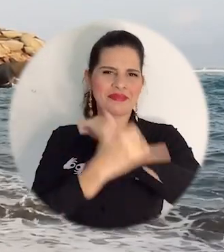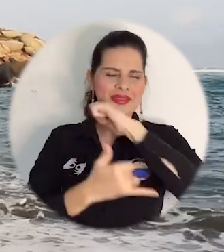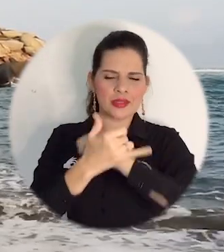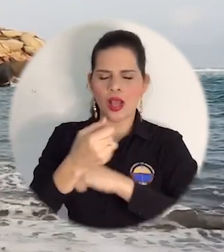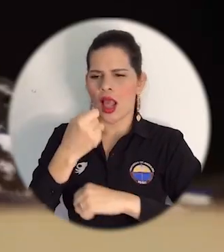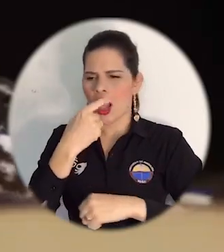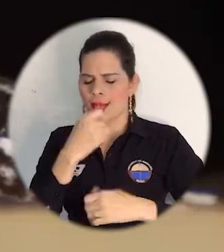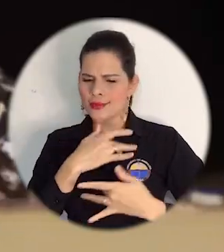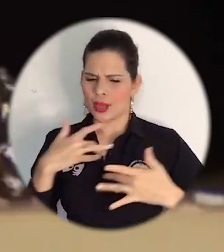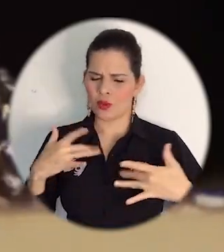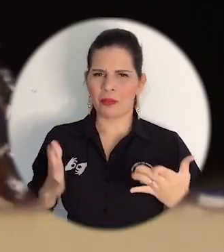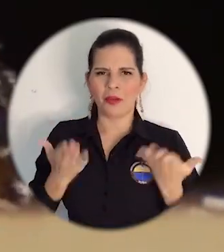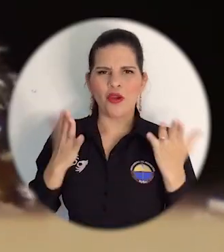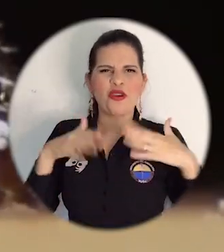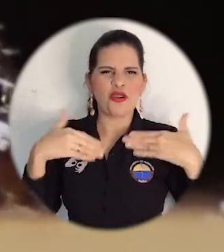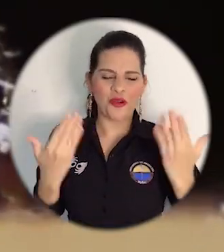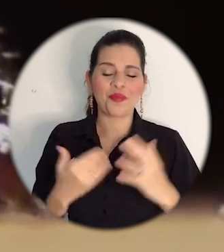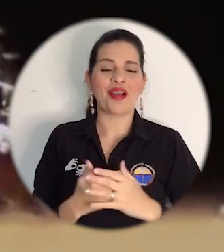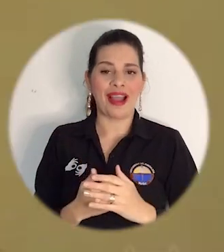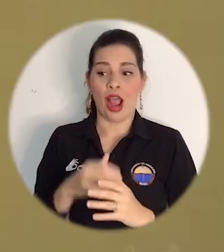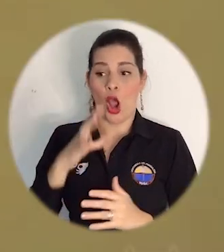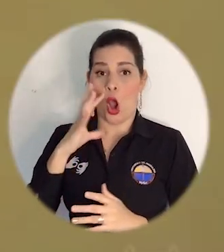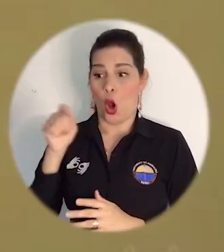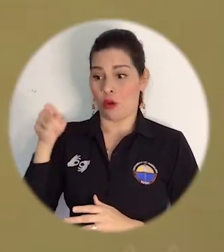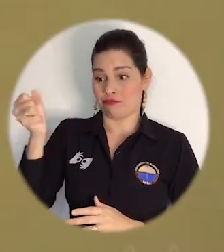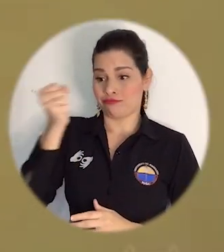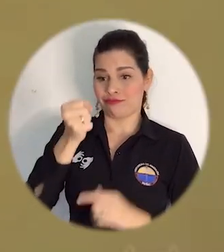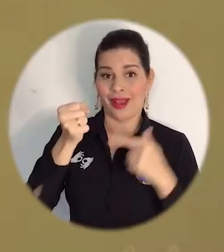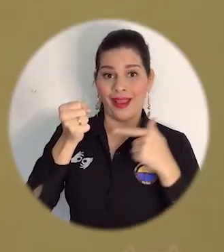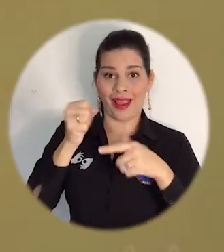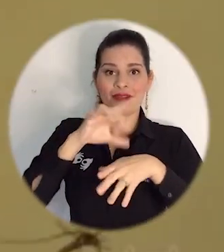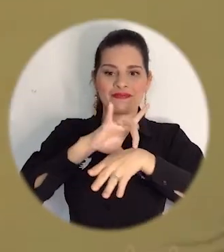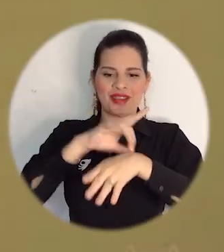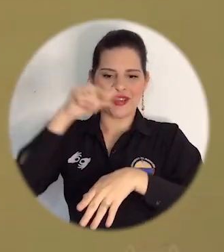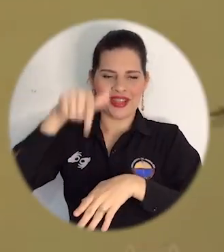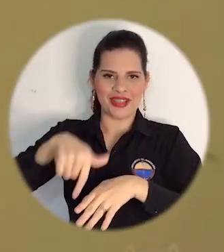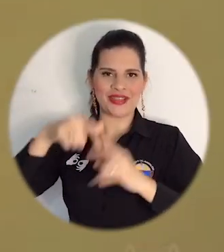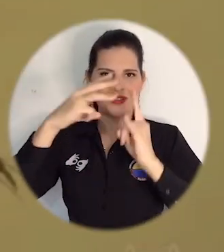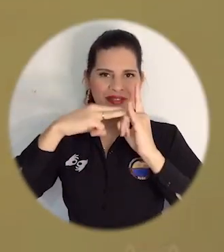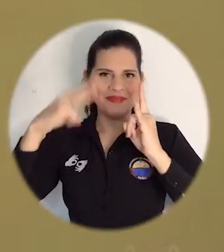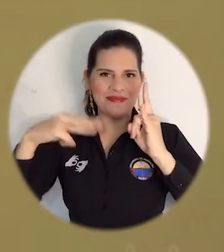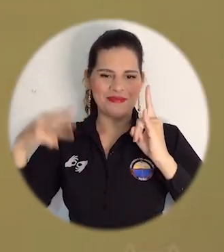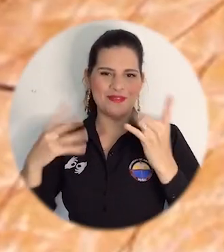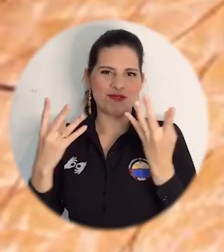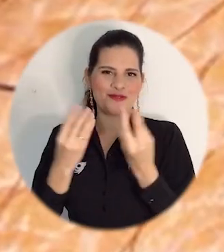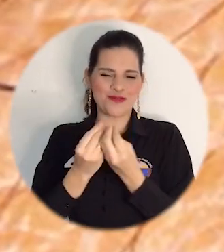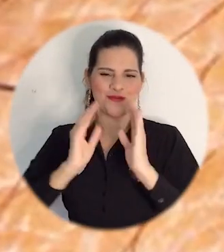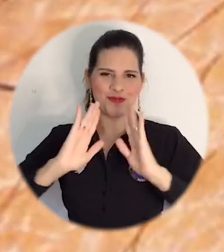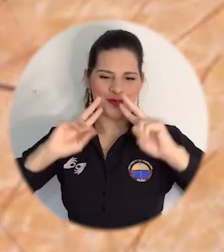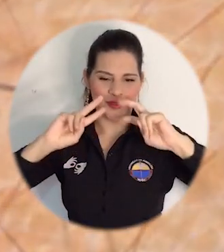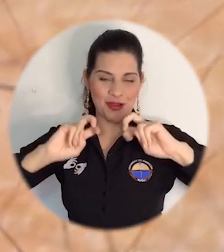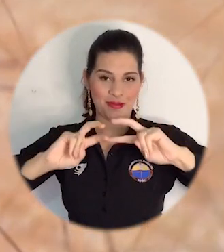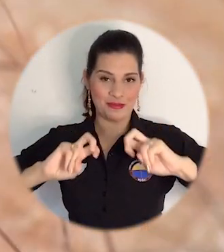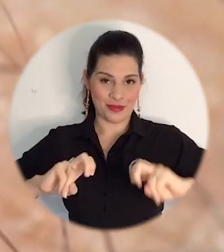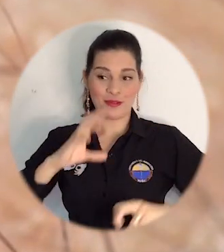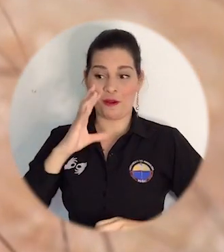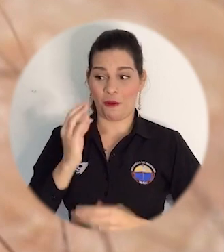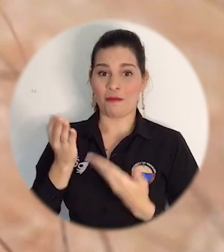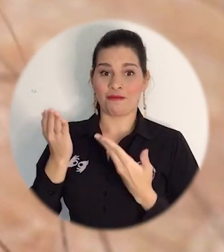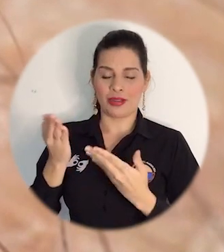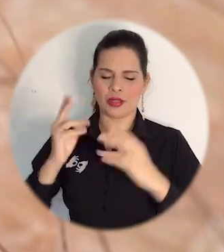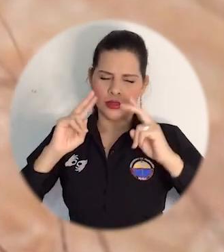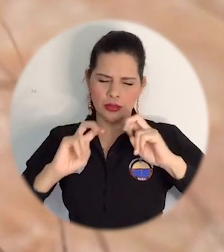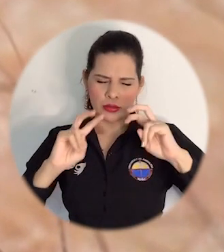se desarrolló con la participación del médico veterinario magíster Juan Javier García Bustos, miembro del grupo de investigación en